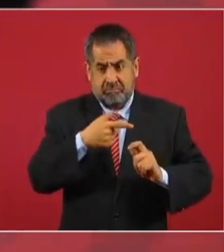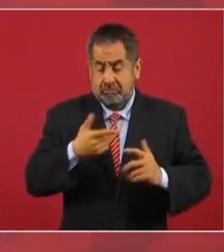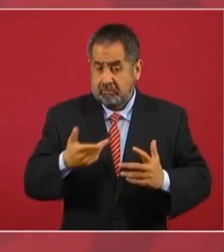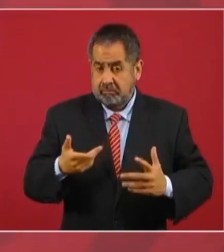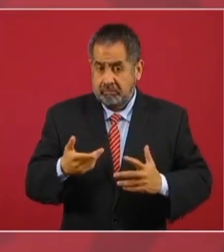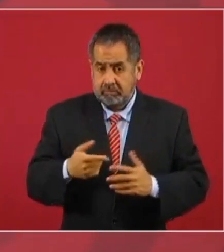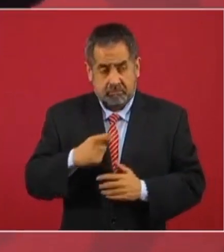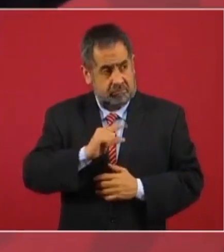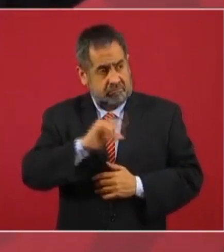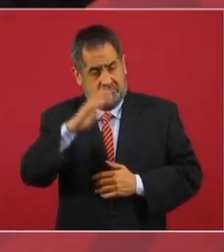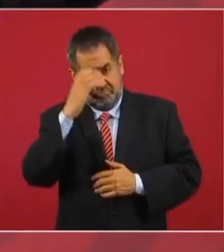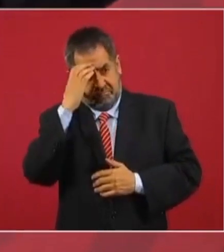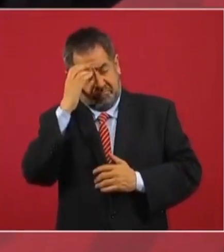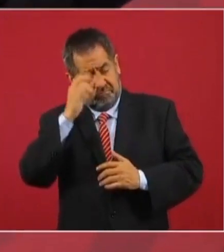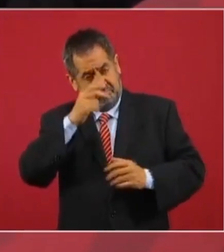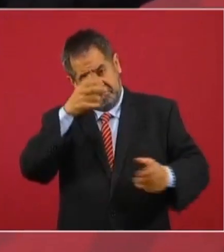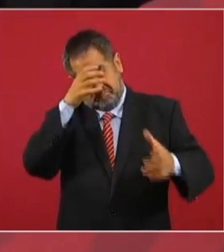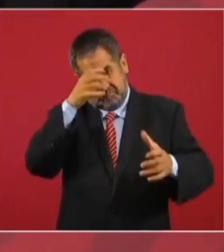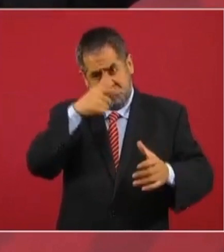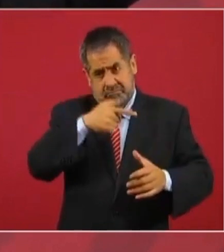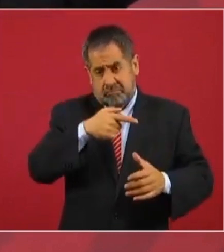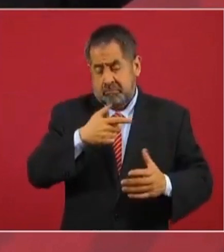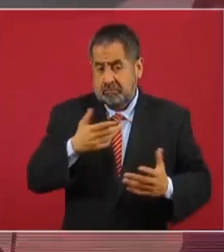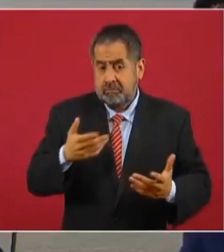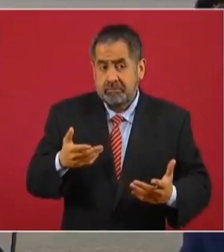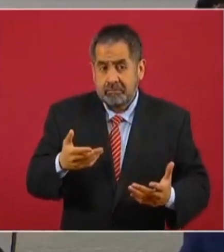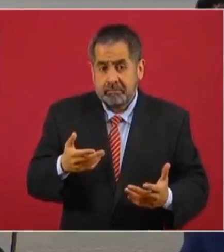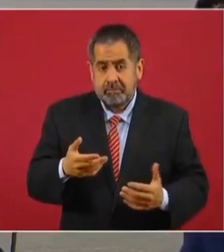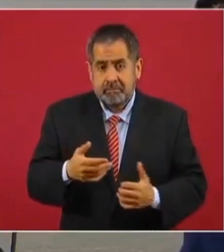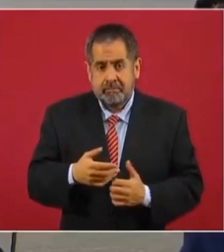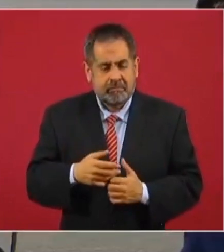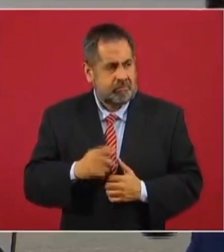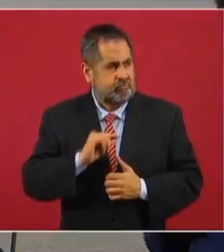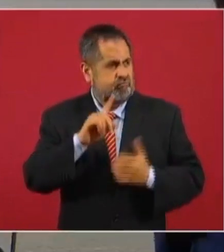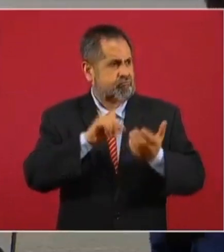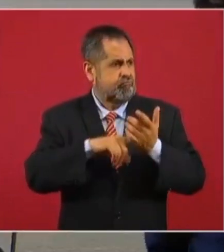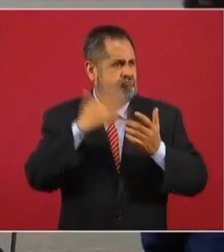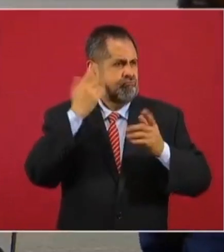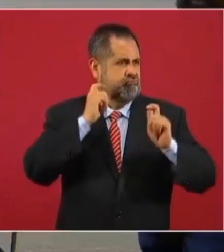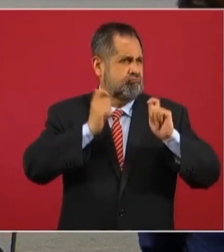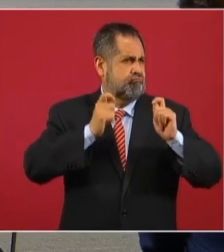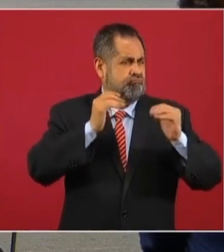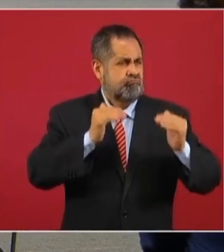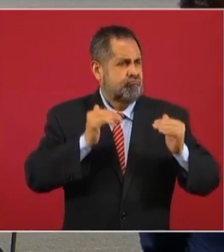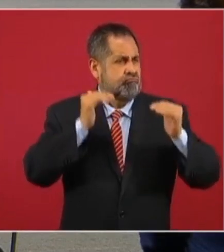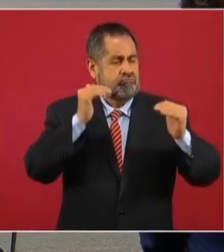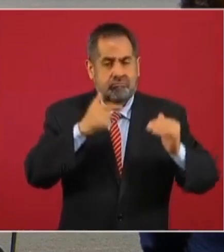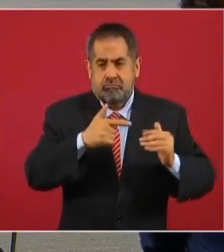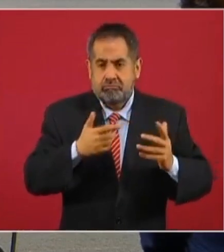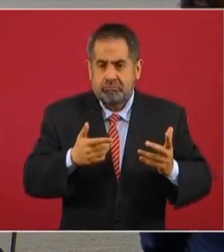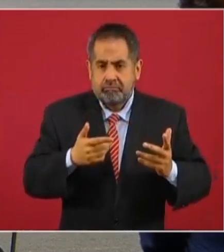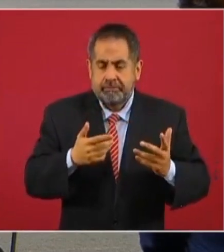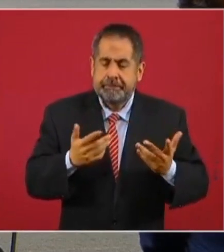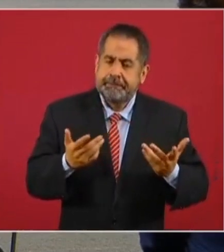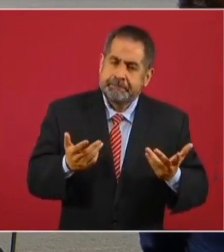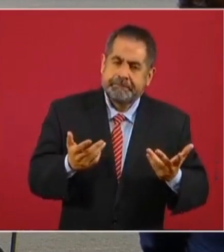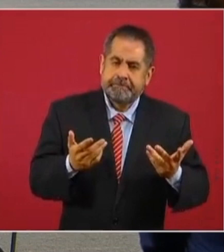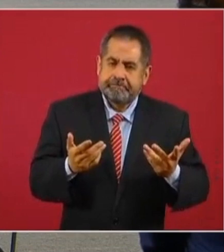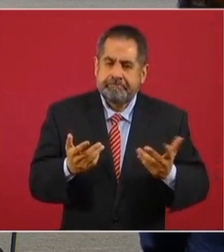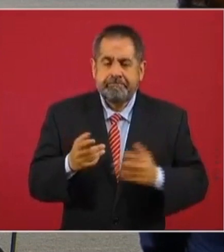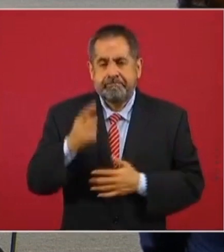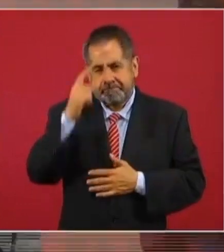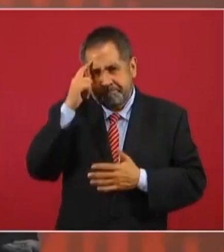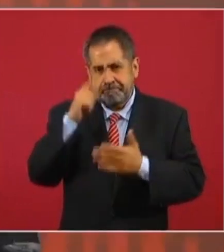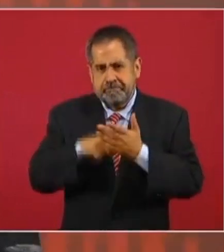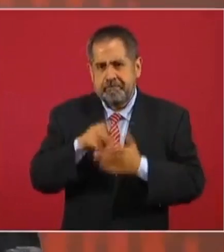una eminencia académica. Por eso no